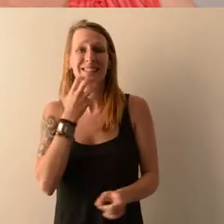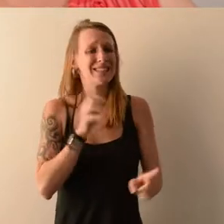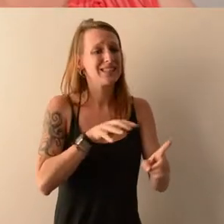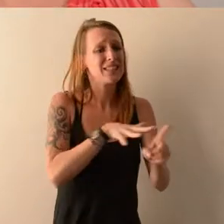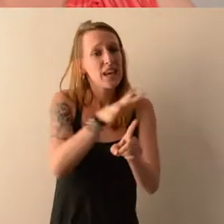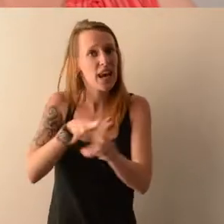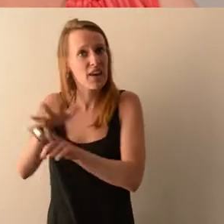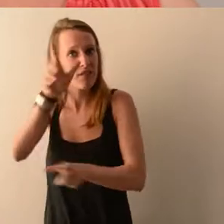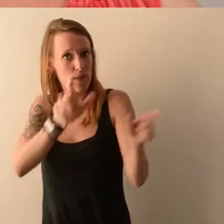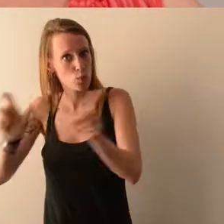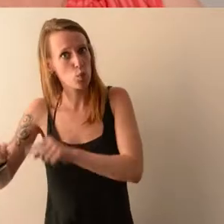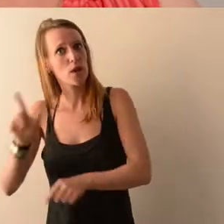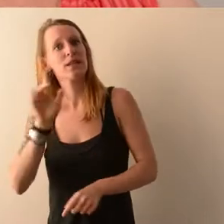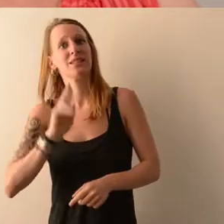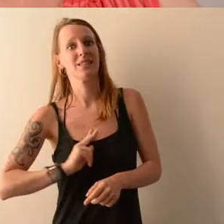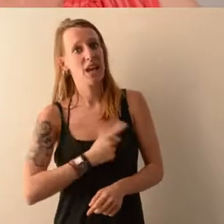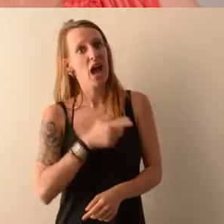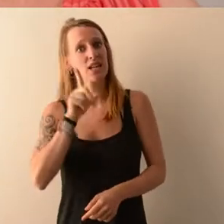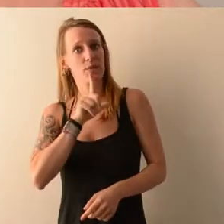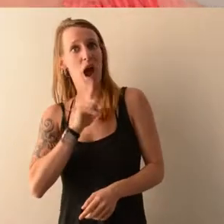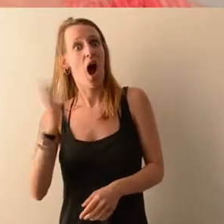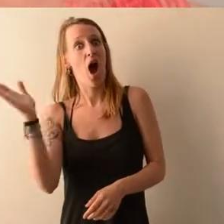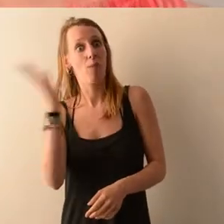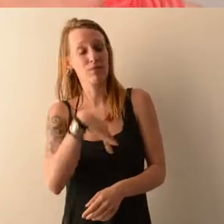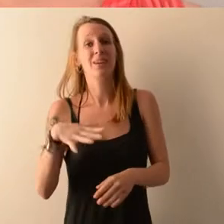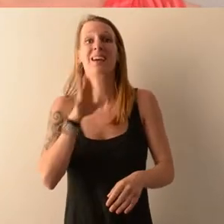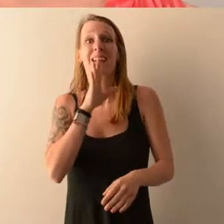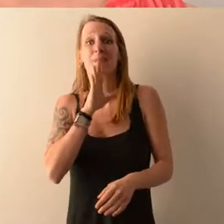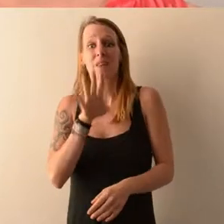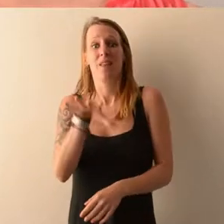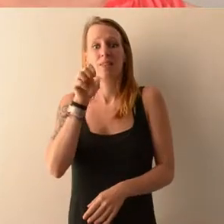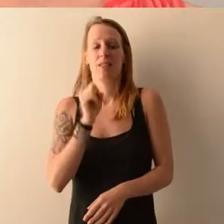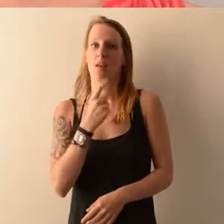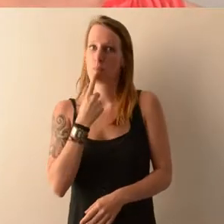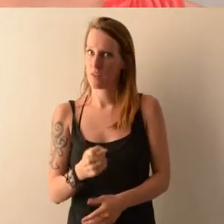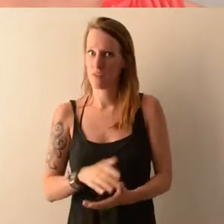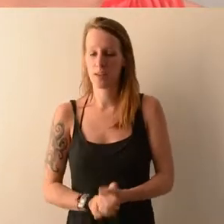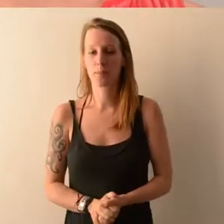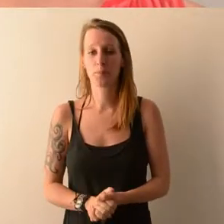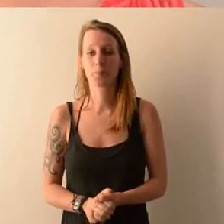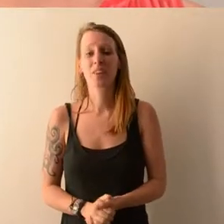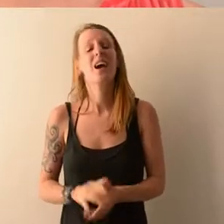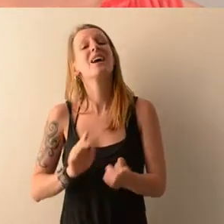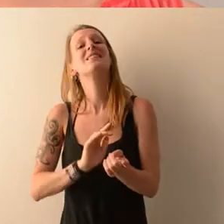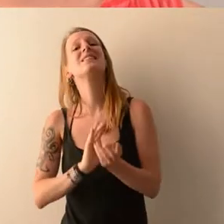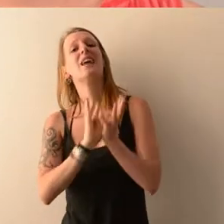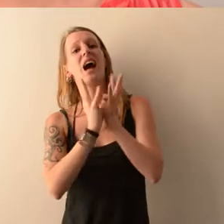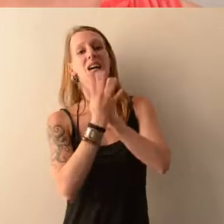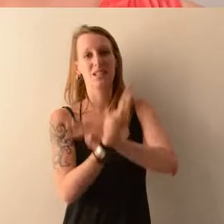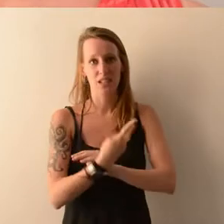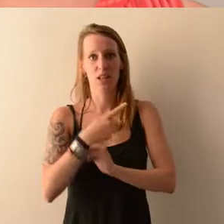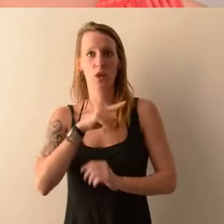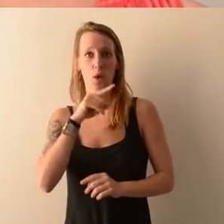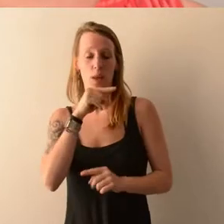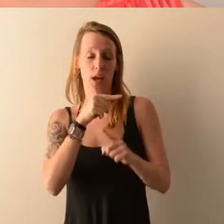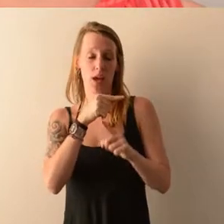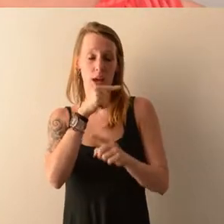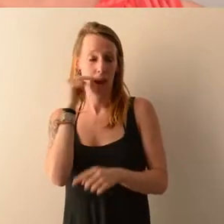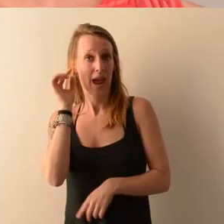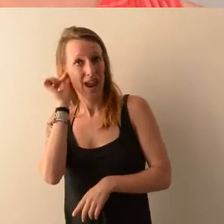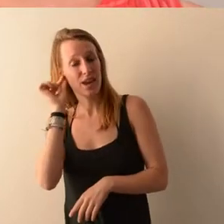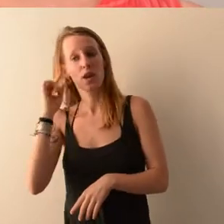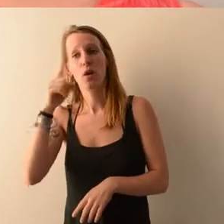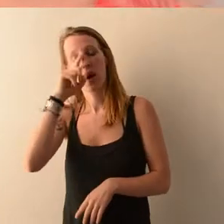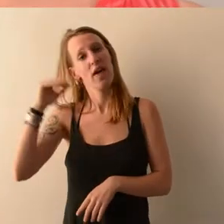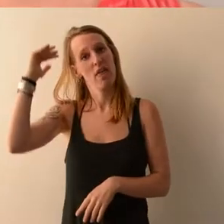lesbianas pues te cuesta mucho entender qué es lo que te pasa. De la transición de género en edad adulta se habla un poco y entonces creo